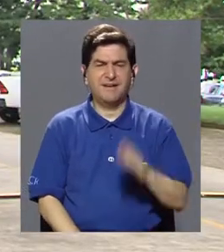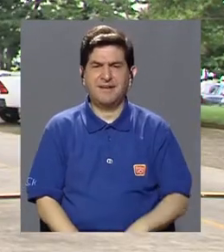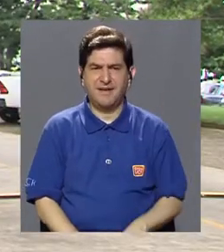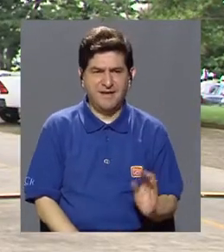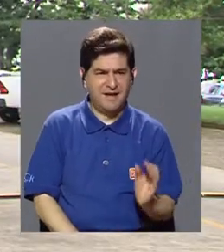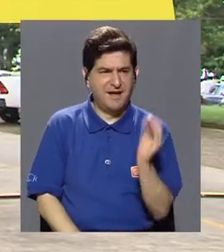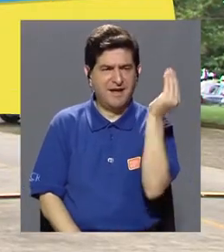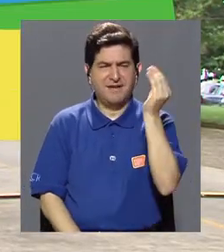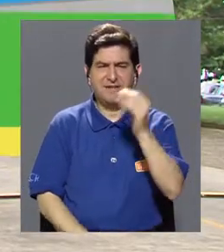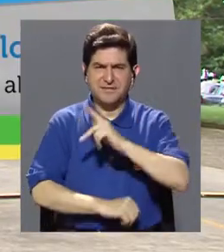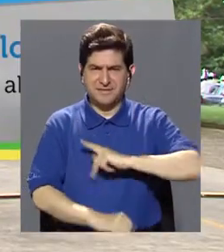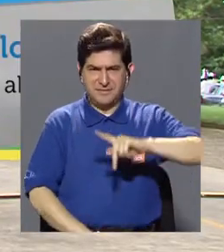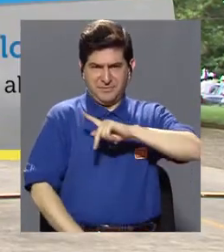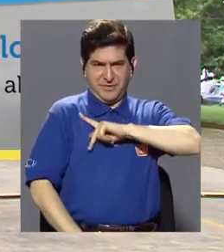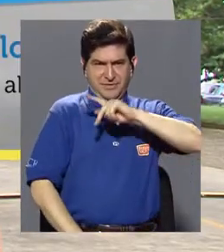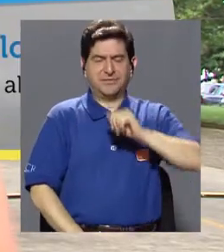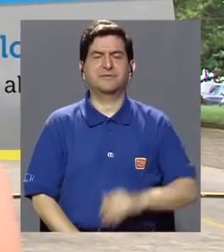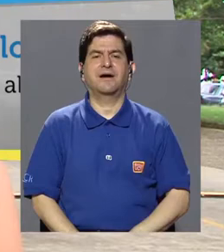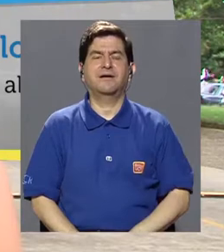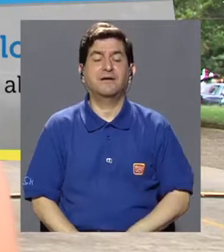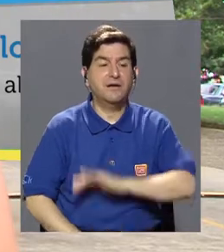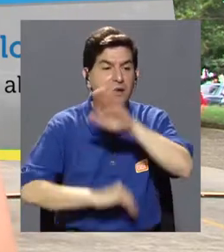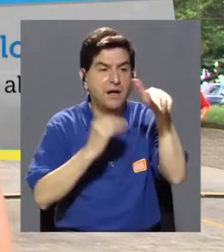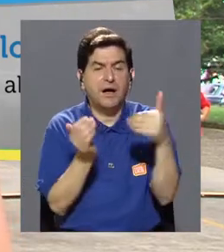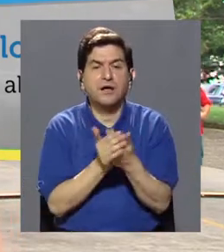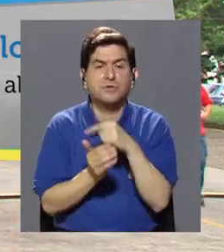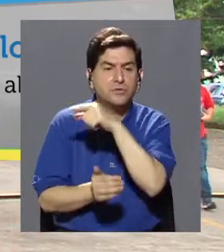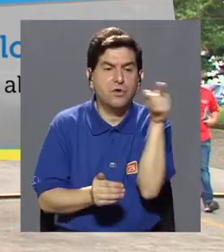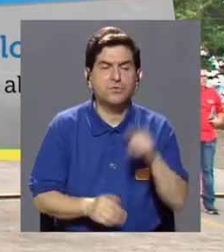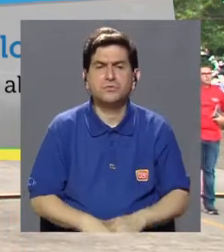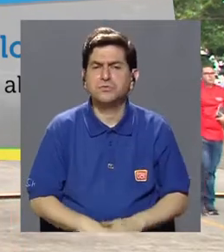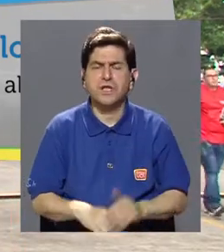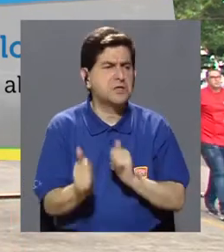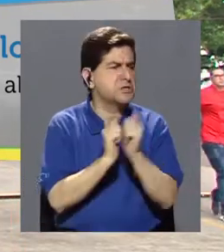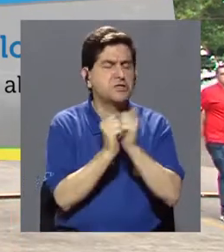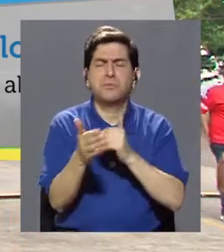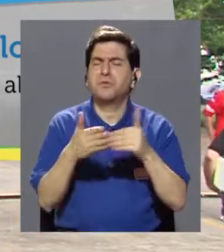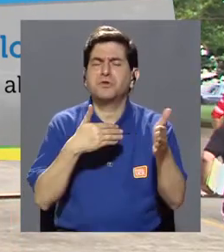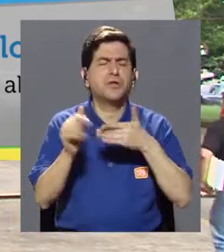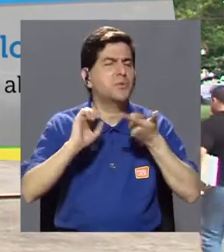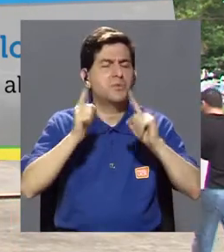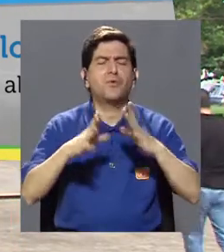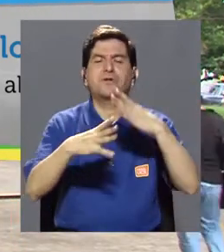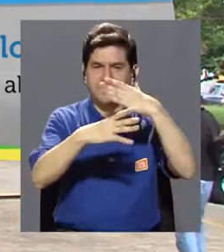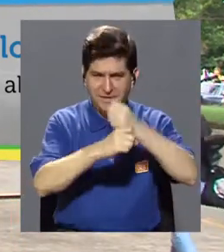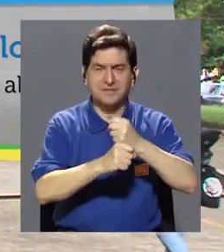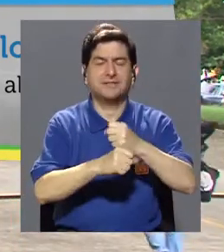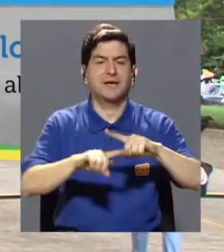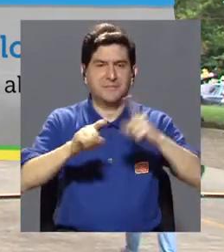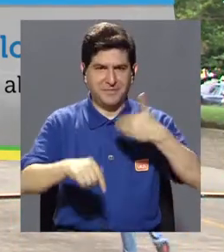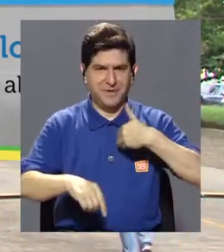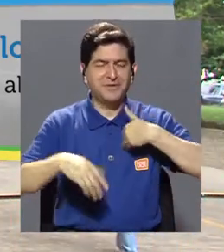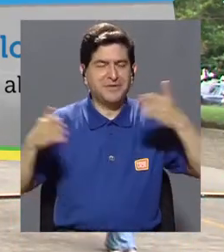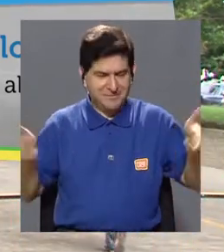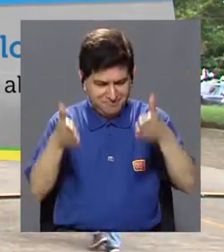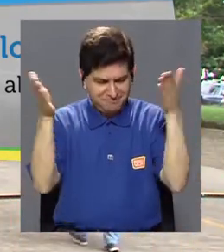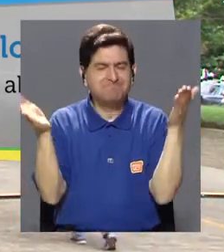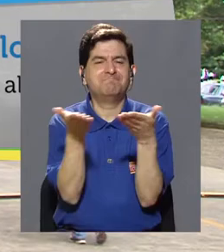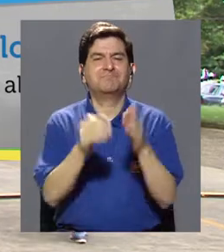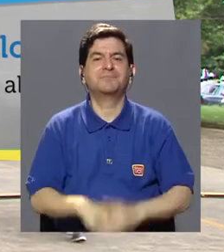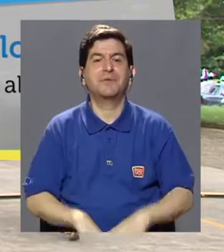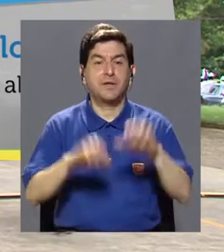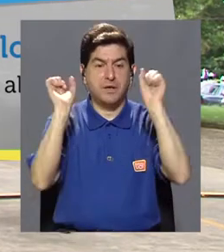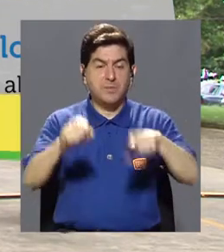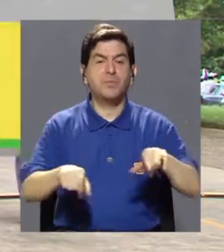todos a realizar cualquier deporte, no importa cuál sea, sino que tengan esa motivación y que puedan llevar también estilos de vida saludables, comer